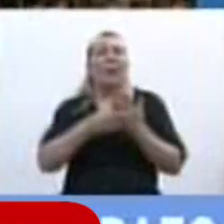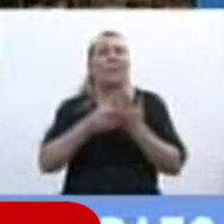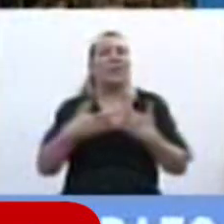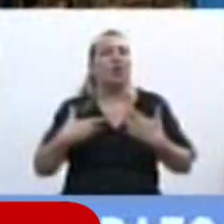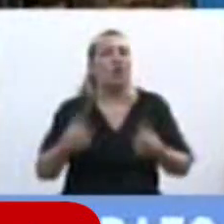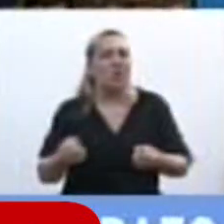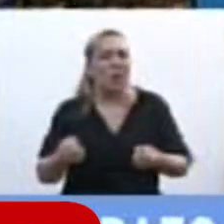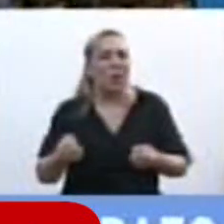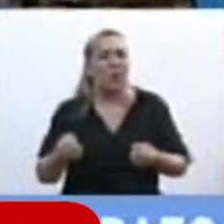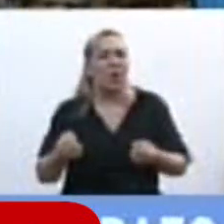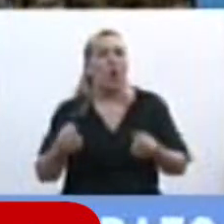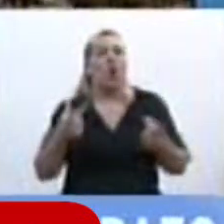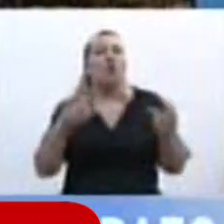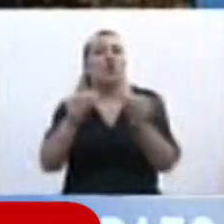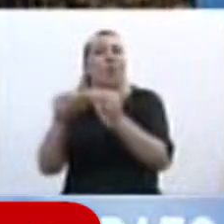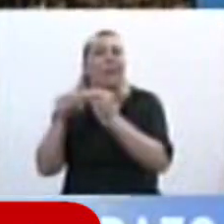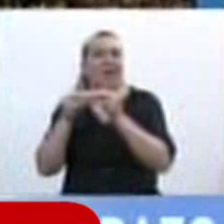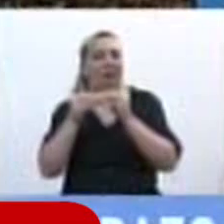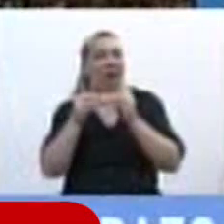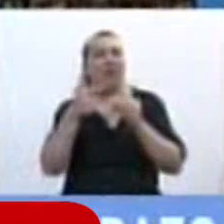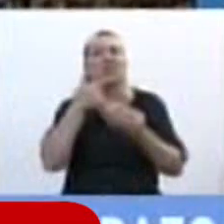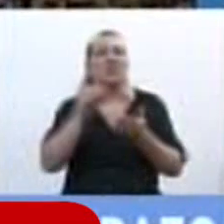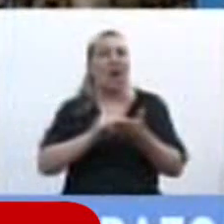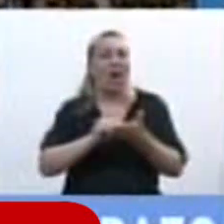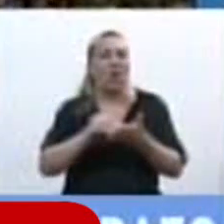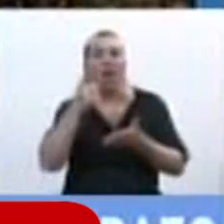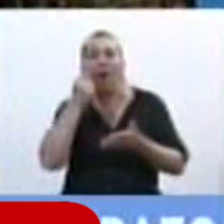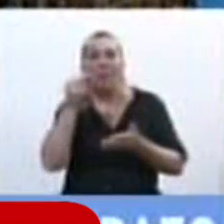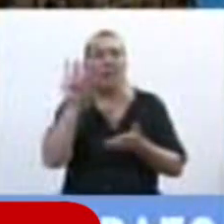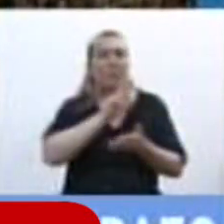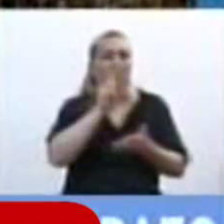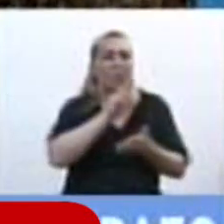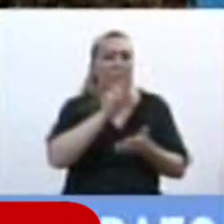de colegas senadoras y senadores